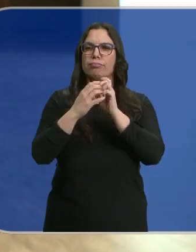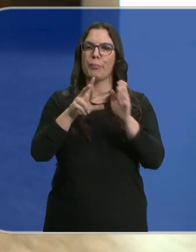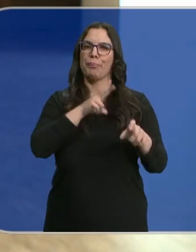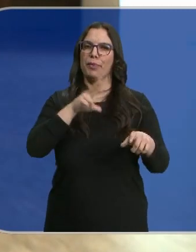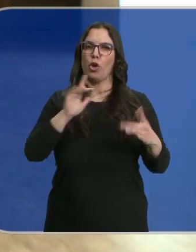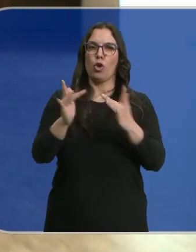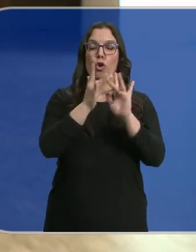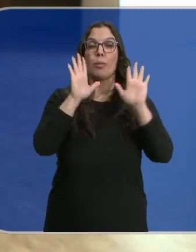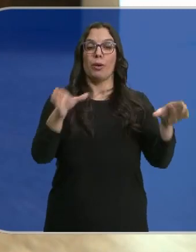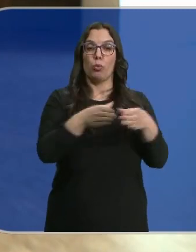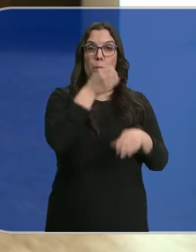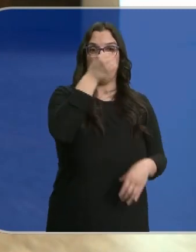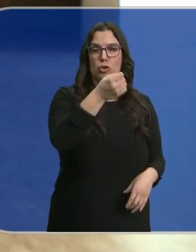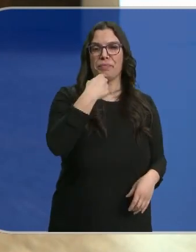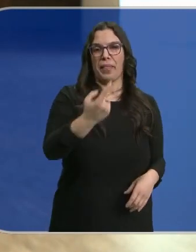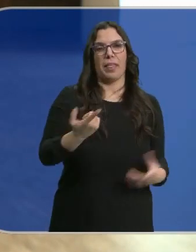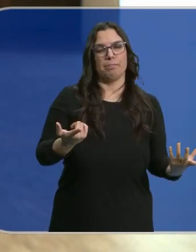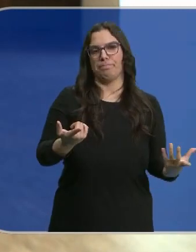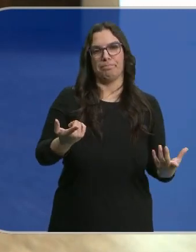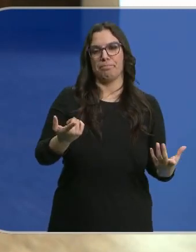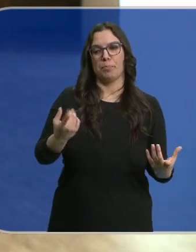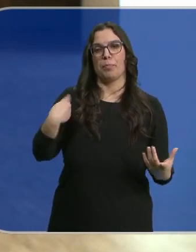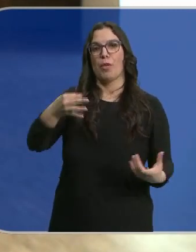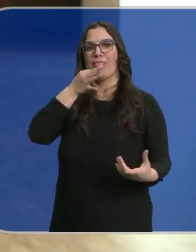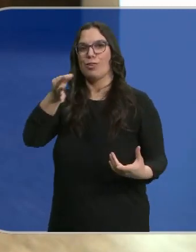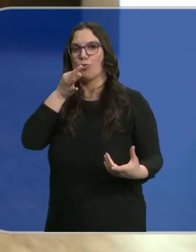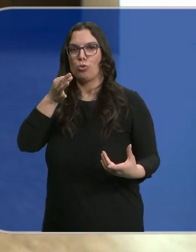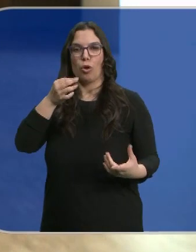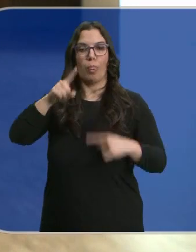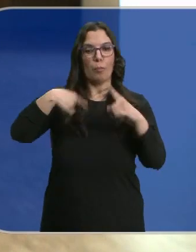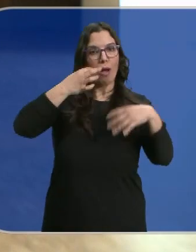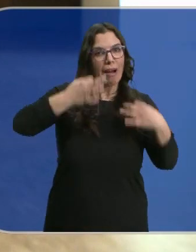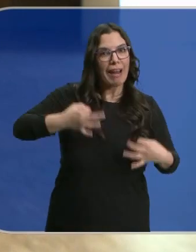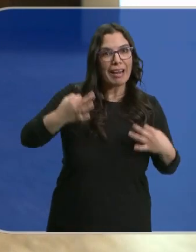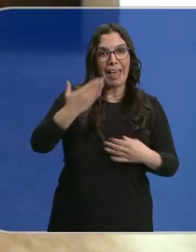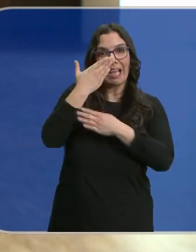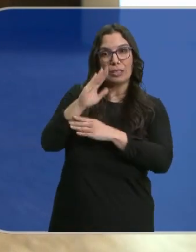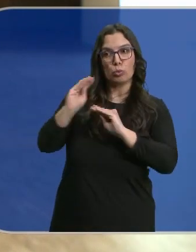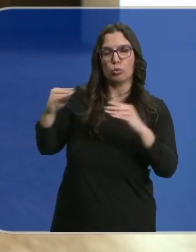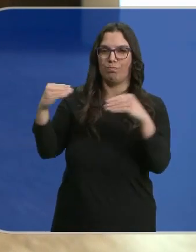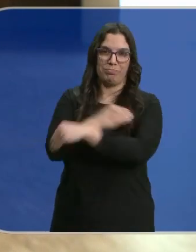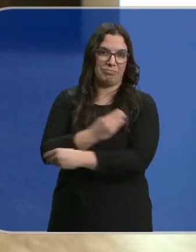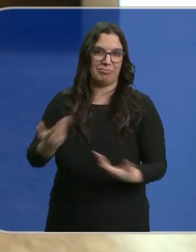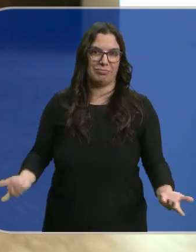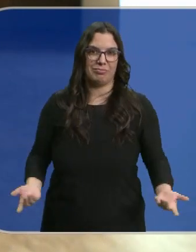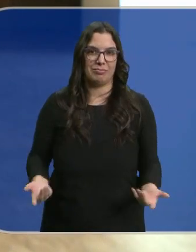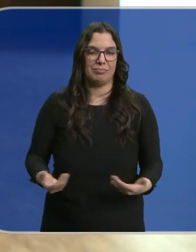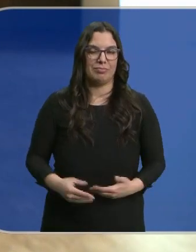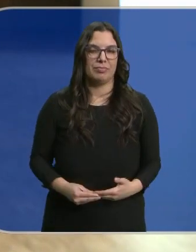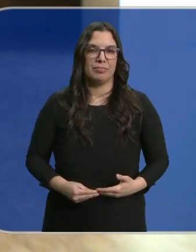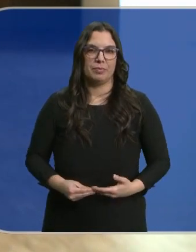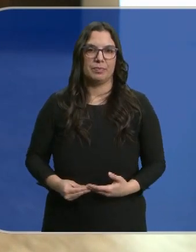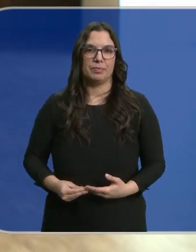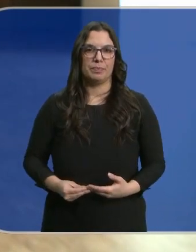socialistas aseguran que no va acorde ese discurso con la propia actitud del presidente de las Cortes. Con